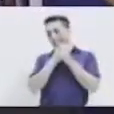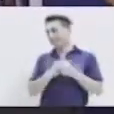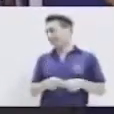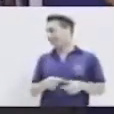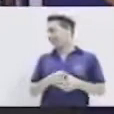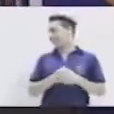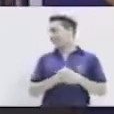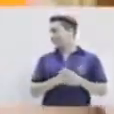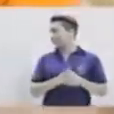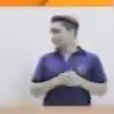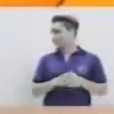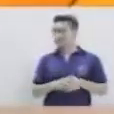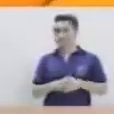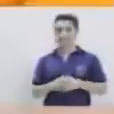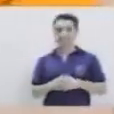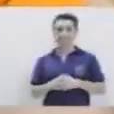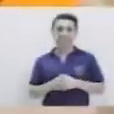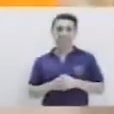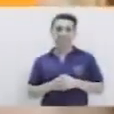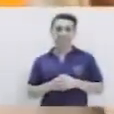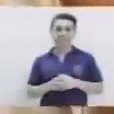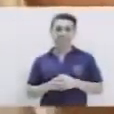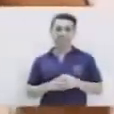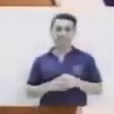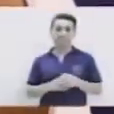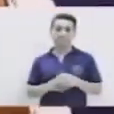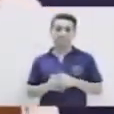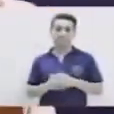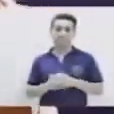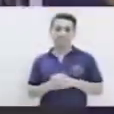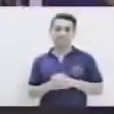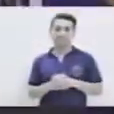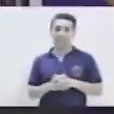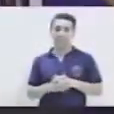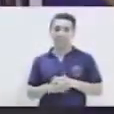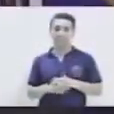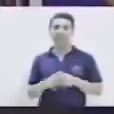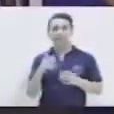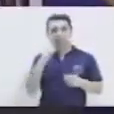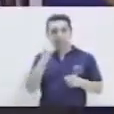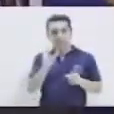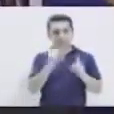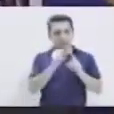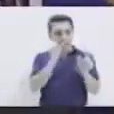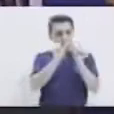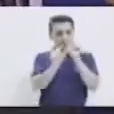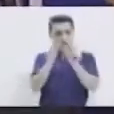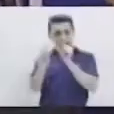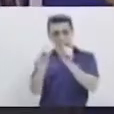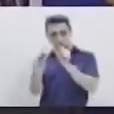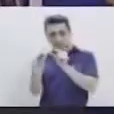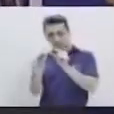en la calva de un calvito, en la calva de un calvito, Pablito clavó un clavito. ¿Dónde están las combinaciones?